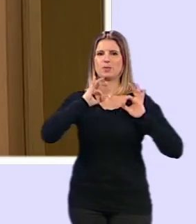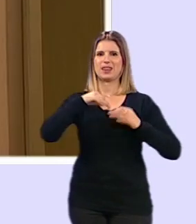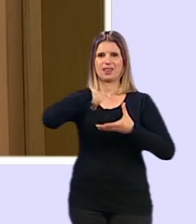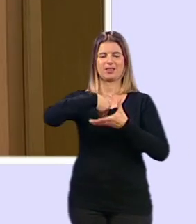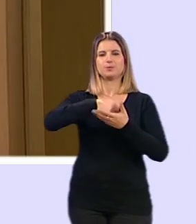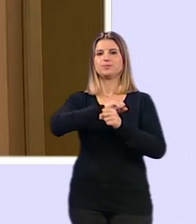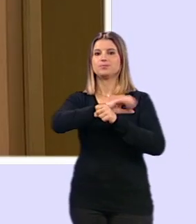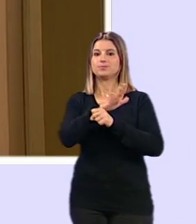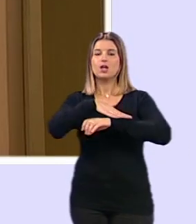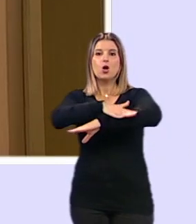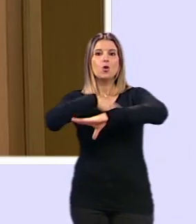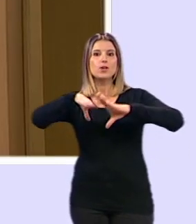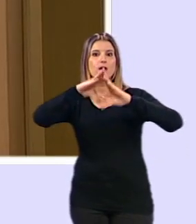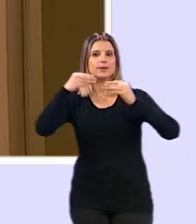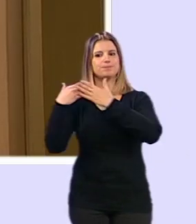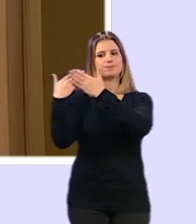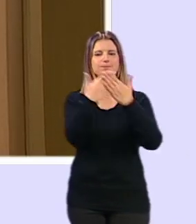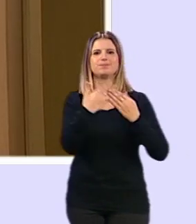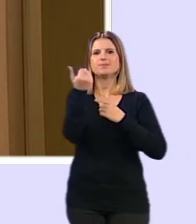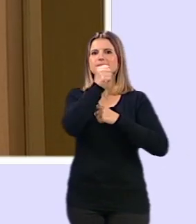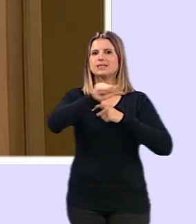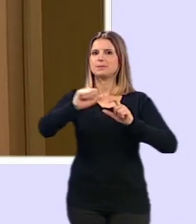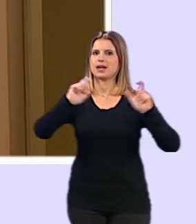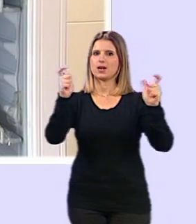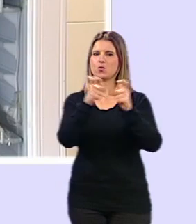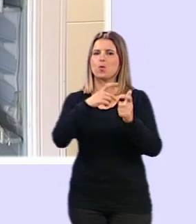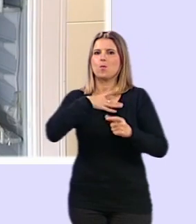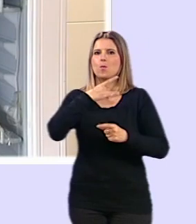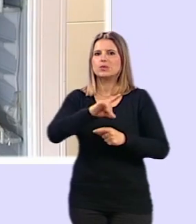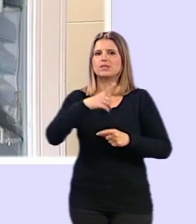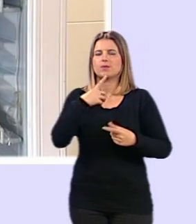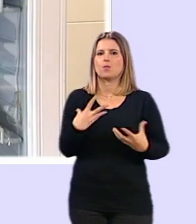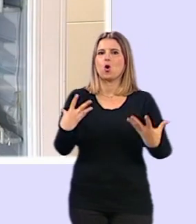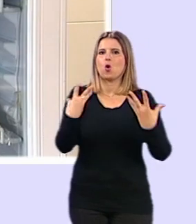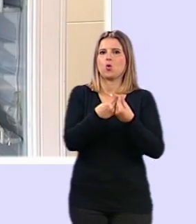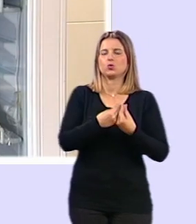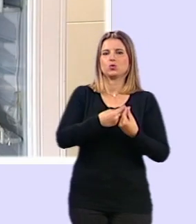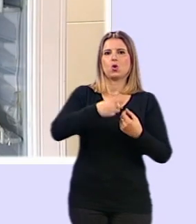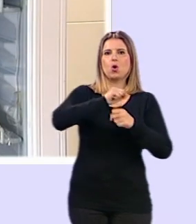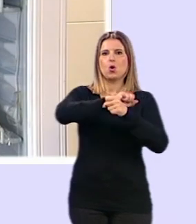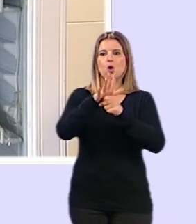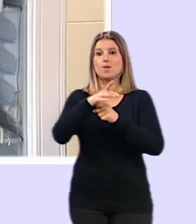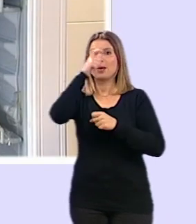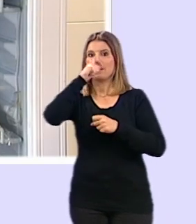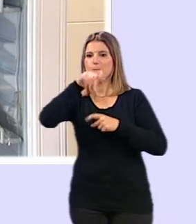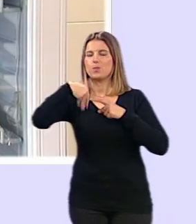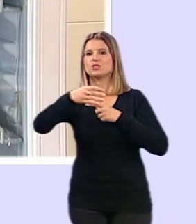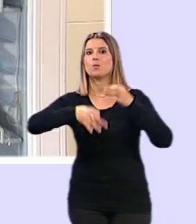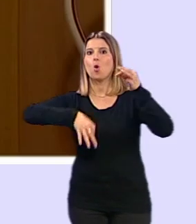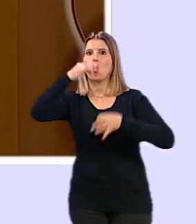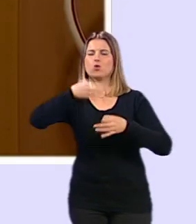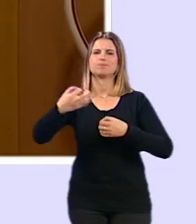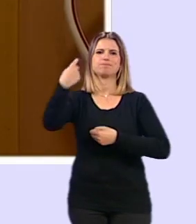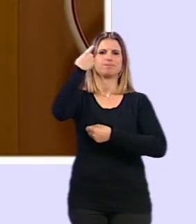El gobierno andaluz estudiará en su reunión de esta semana la posible convivencia de gripe y COVID-19 en el próximo otoño, que marcaría como